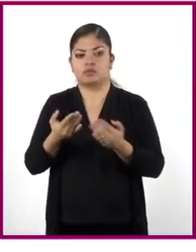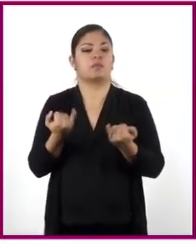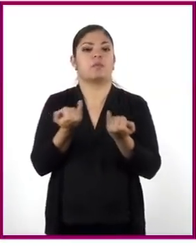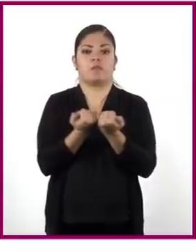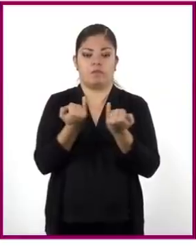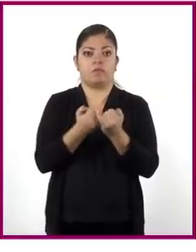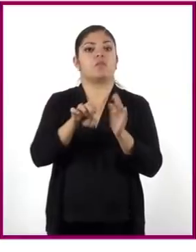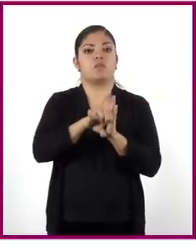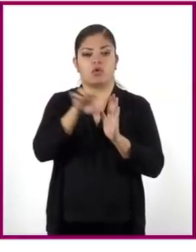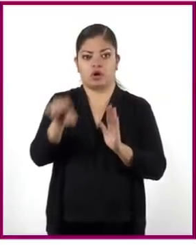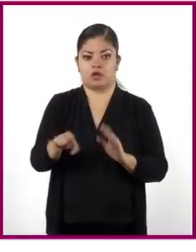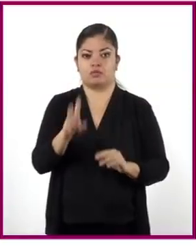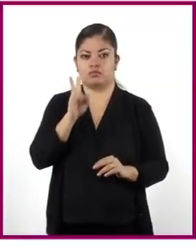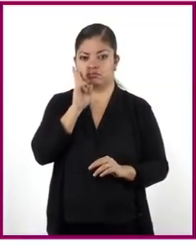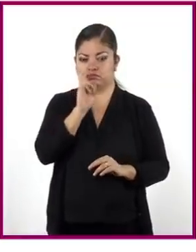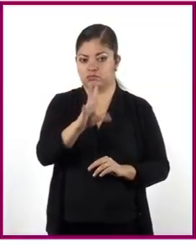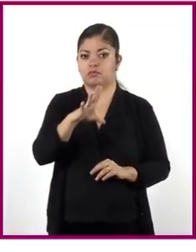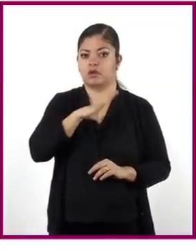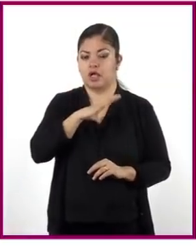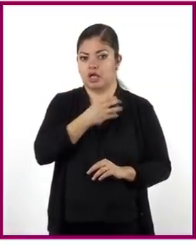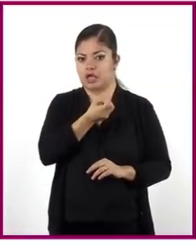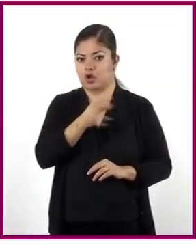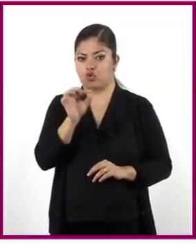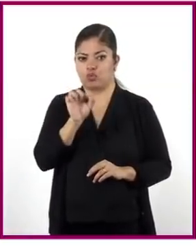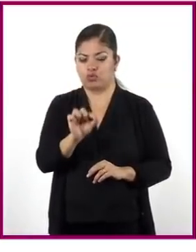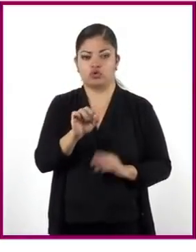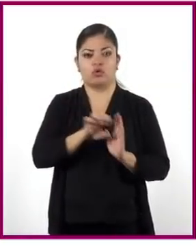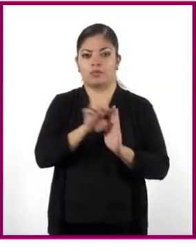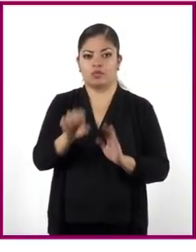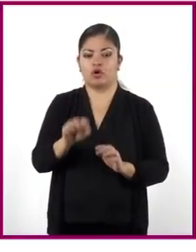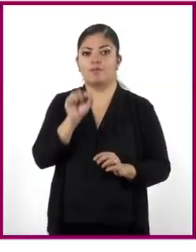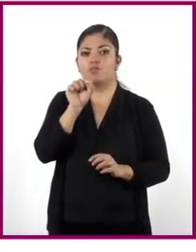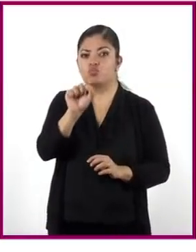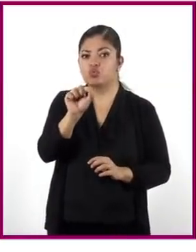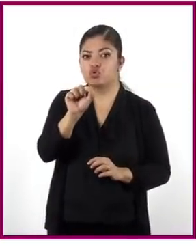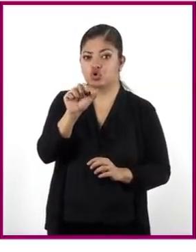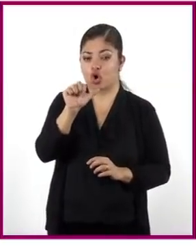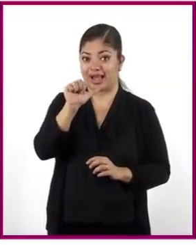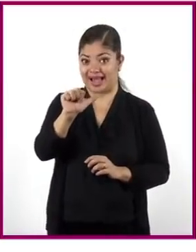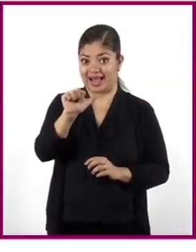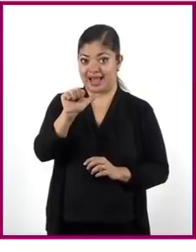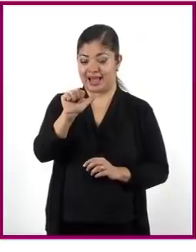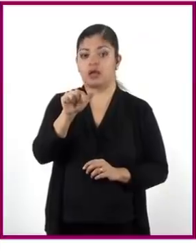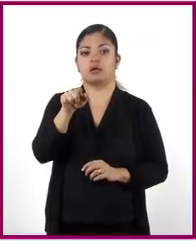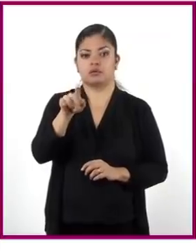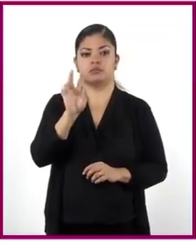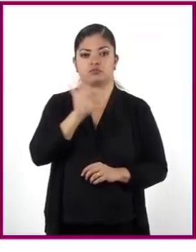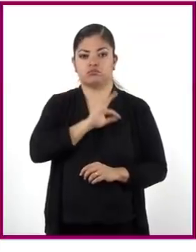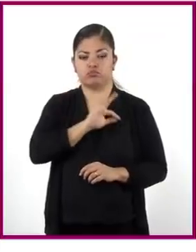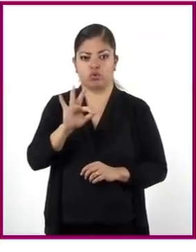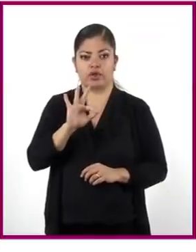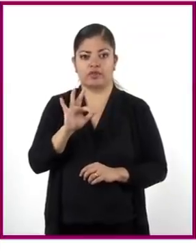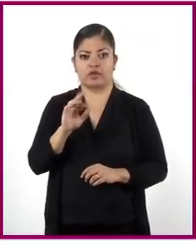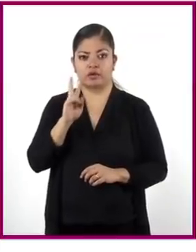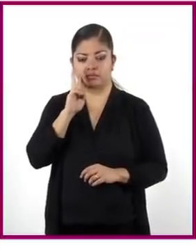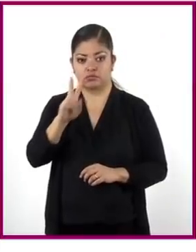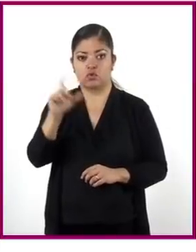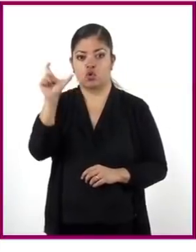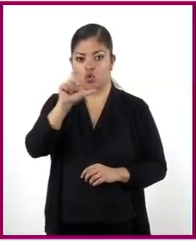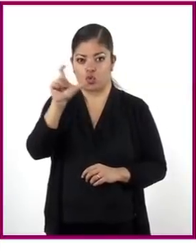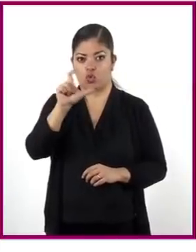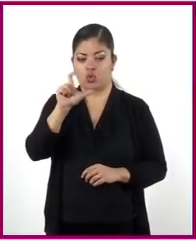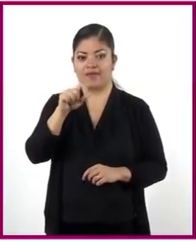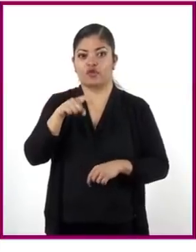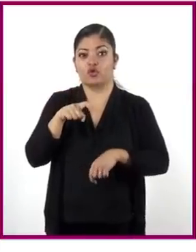por ejemplo, puedes verlo observando algunos puntos. Por ejemplo, el punto A, aquí en el punto A podemos... podemos ver que cuando